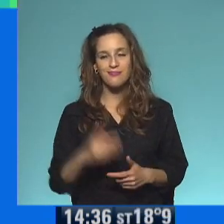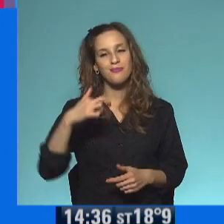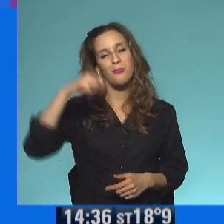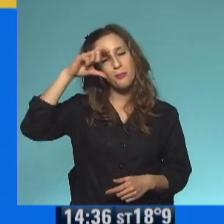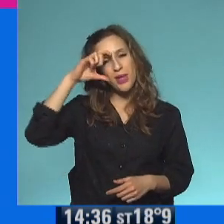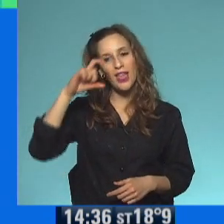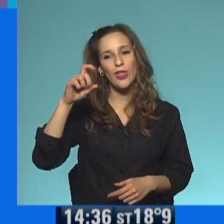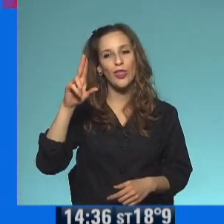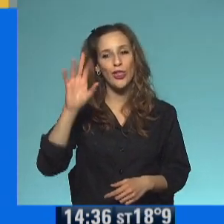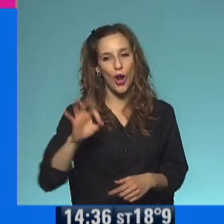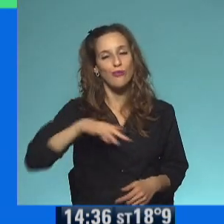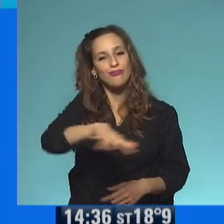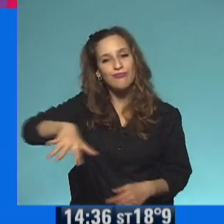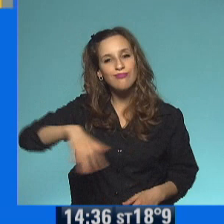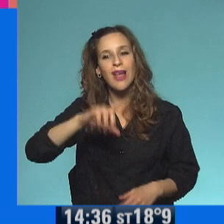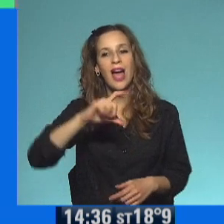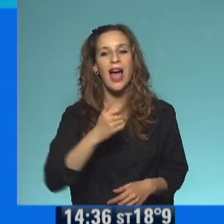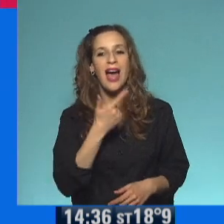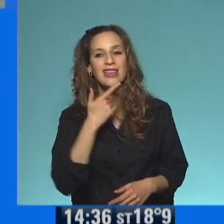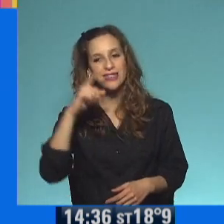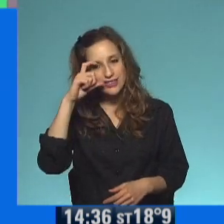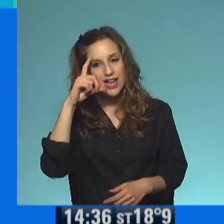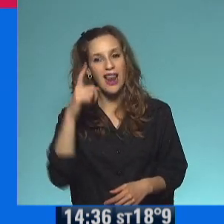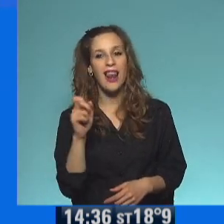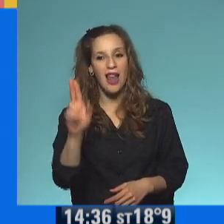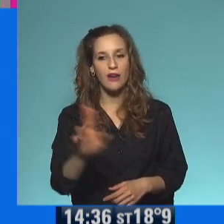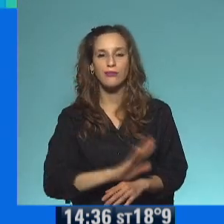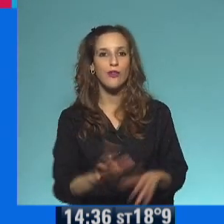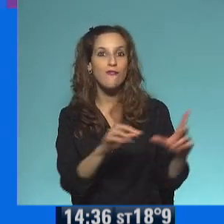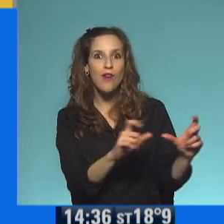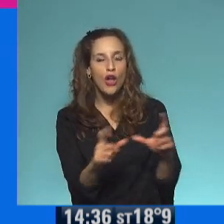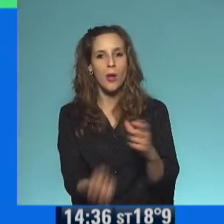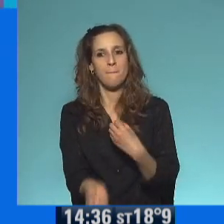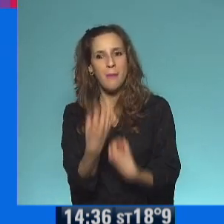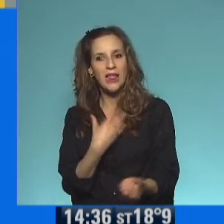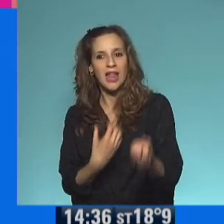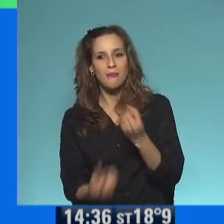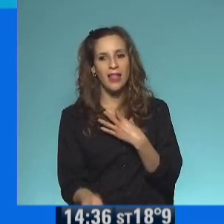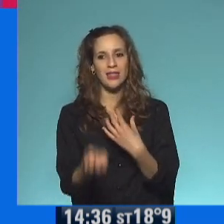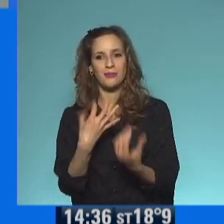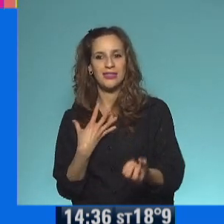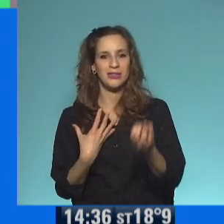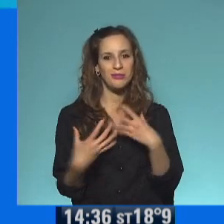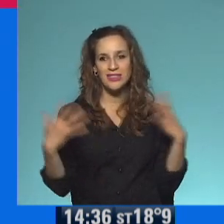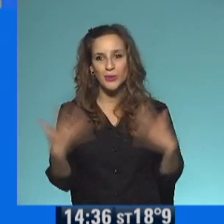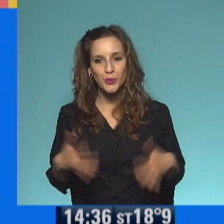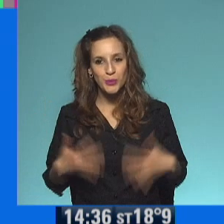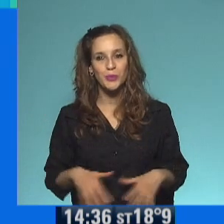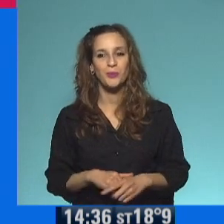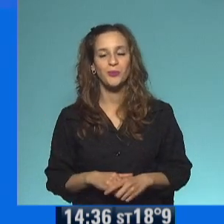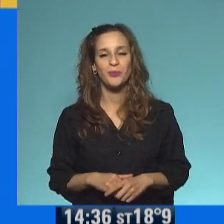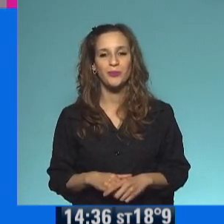Castelar también nos manda. Qué rápido que están llegando. La primera foto de la foto. Lograste